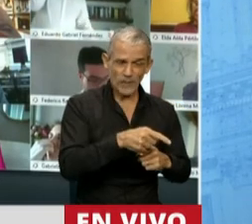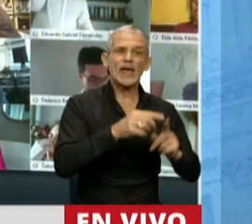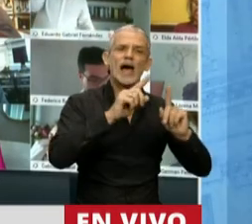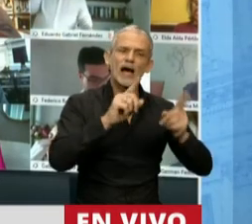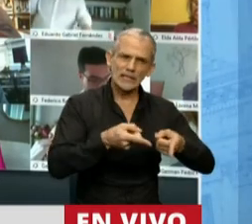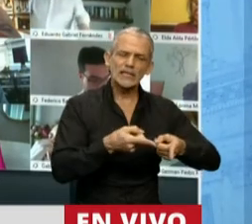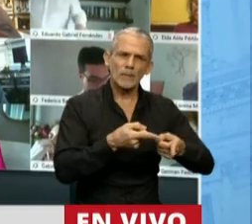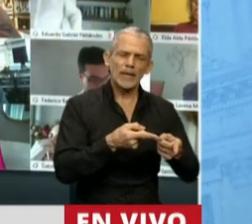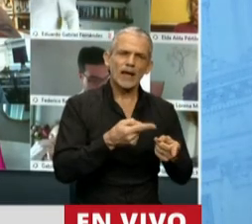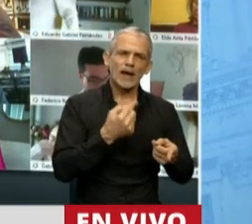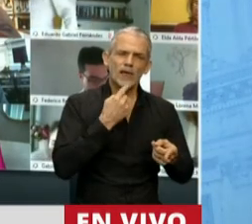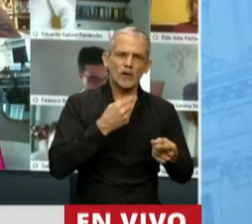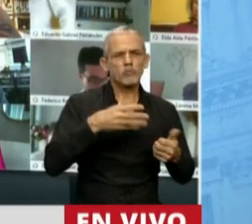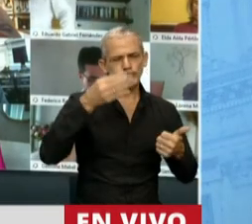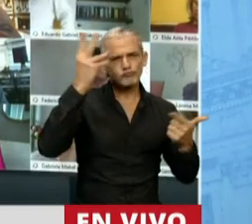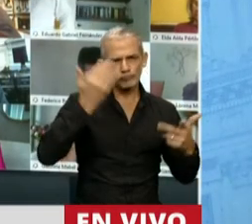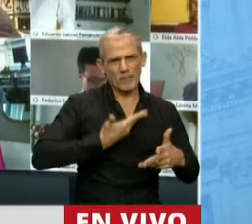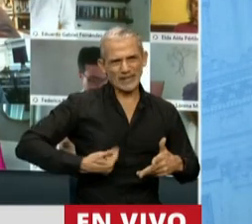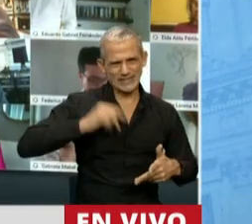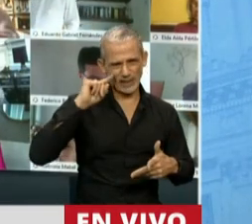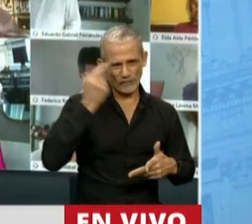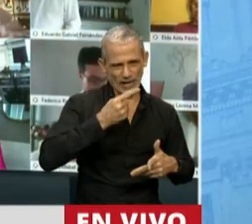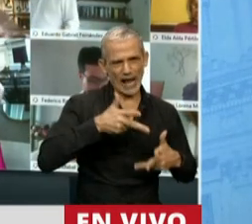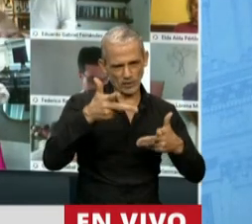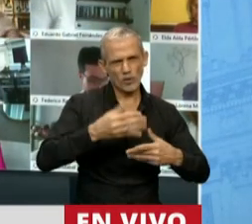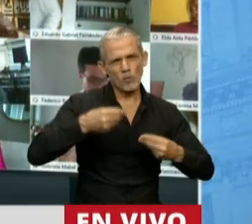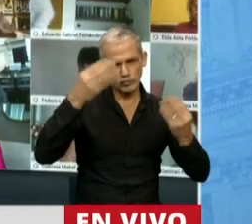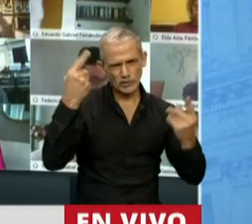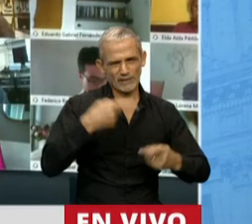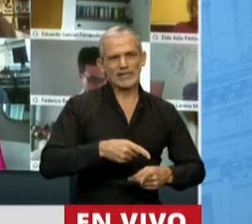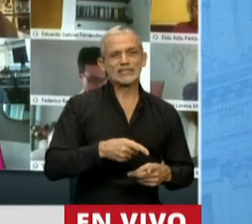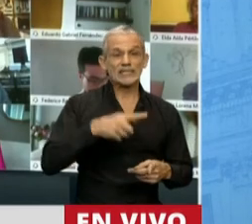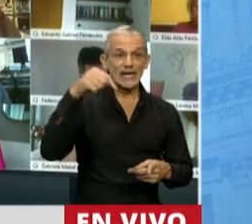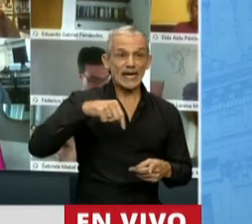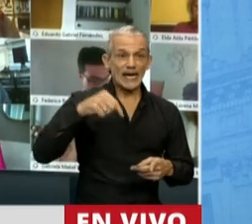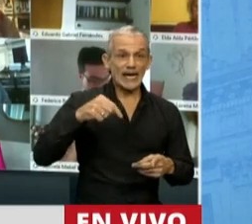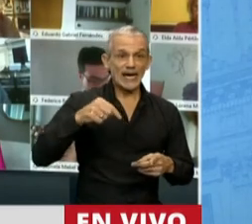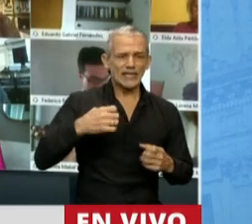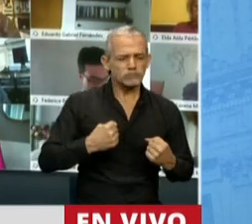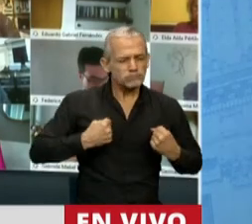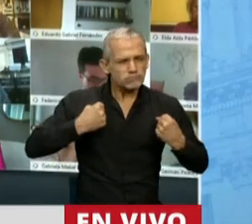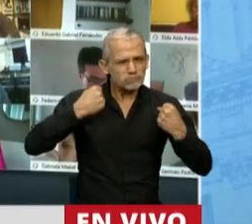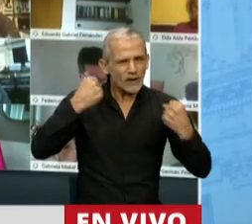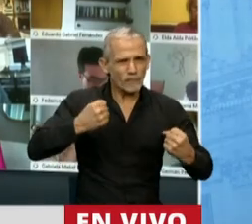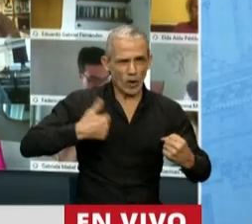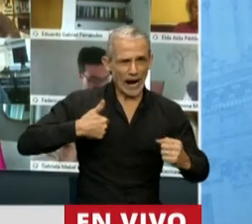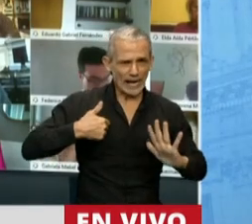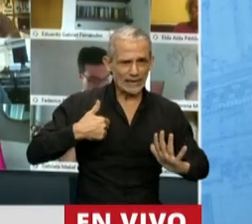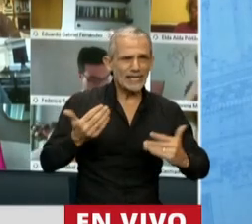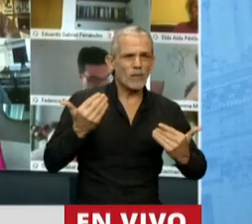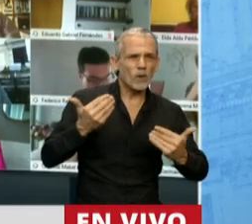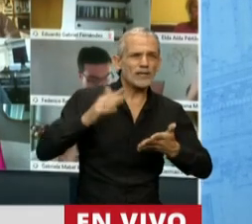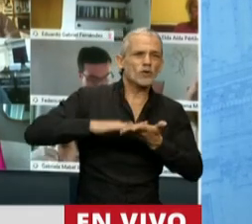innumerables veces el presidente Fernández. Este es el máximo esfuerzo que puede hacer la Argentina